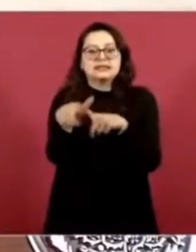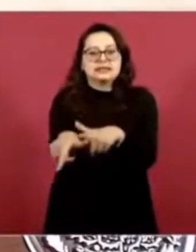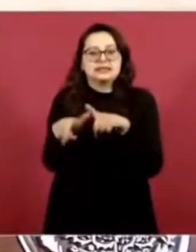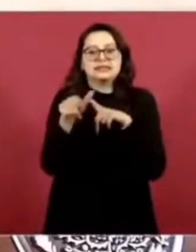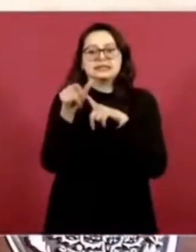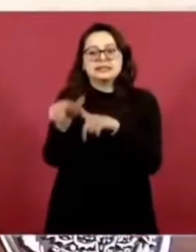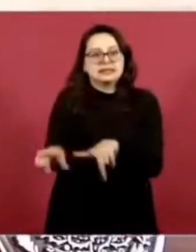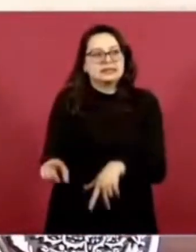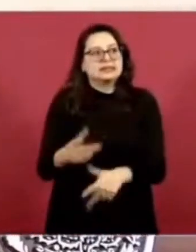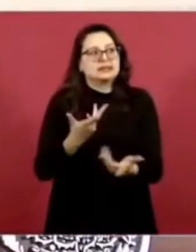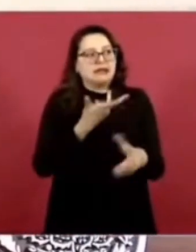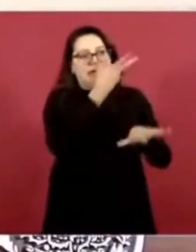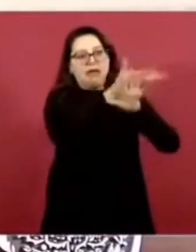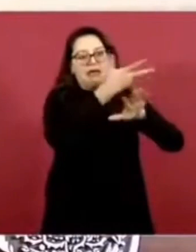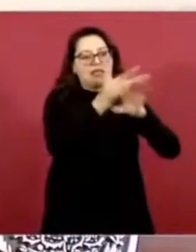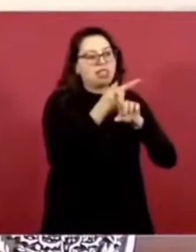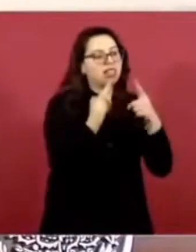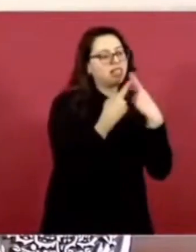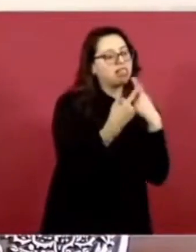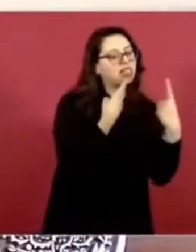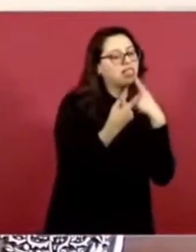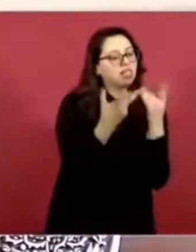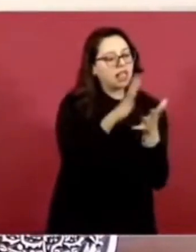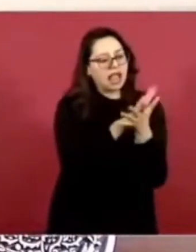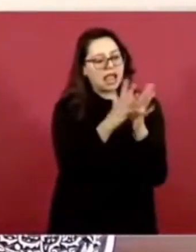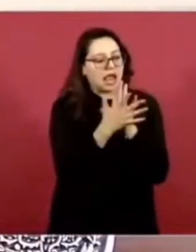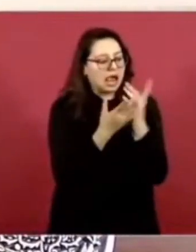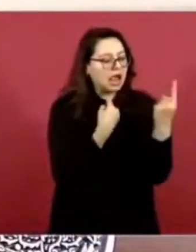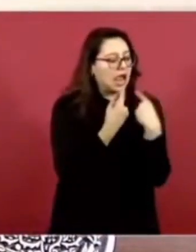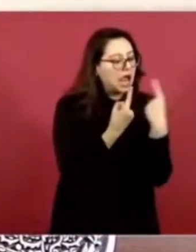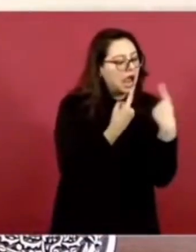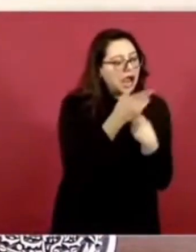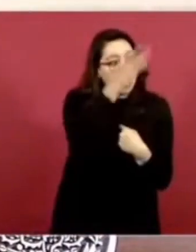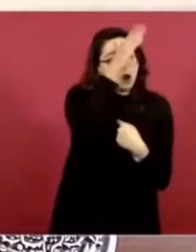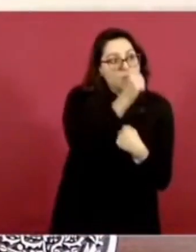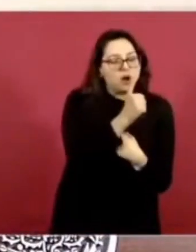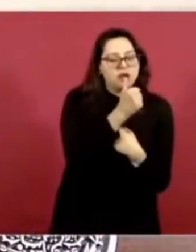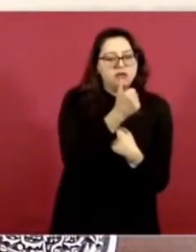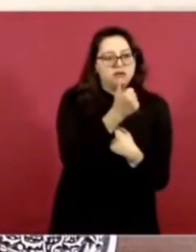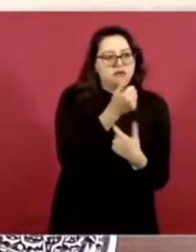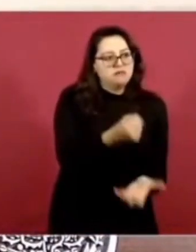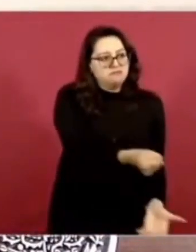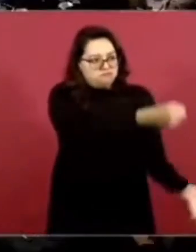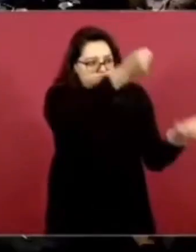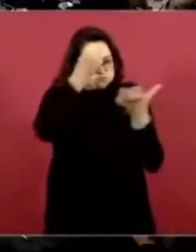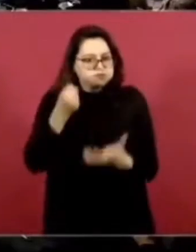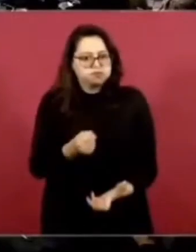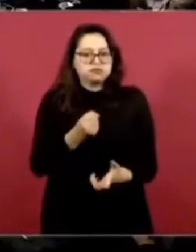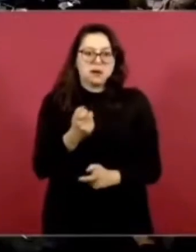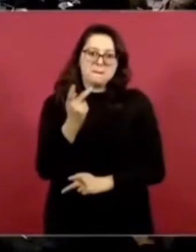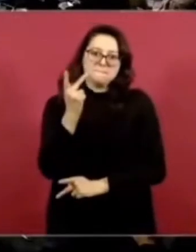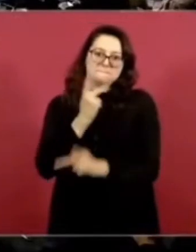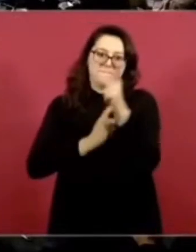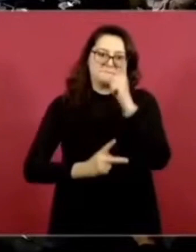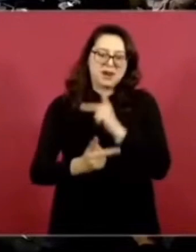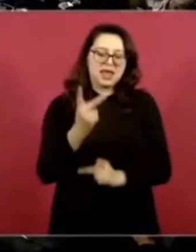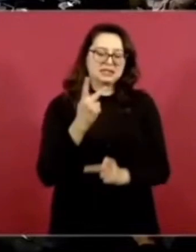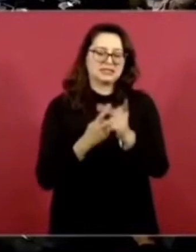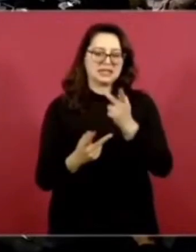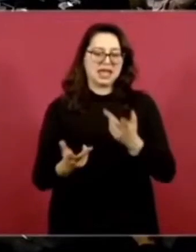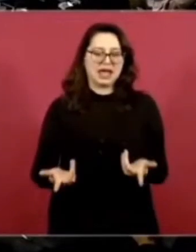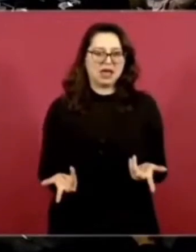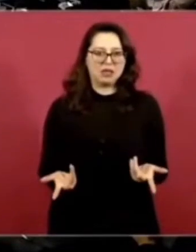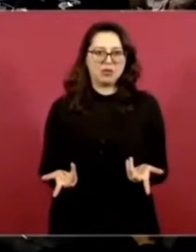gobierno de Estados Unidos, en ese entonces, se intervino